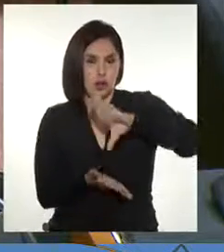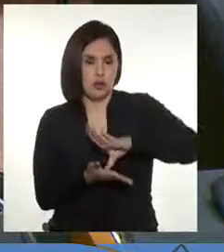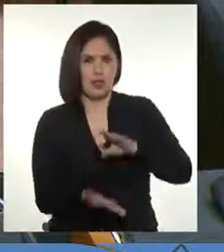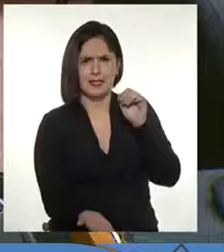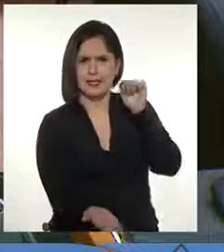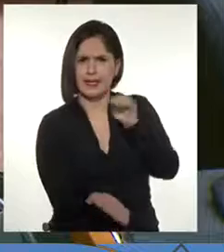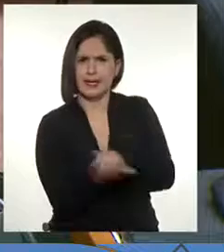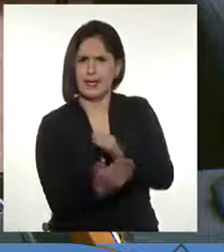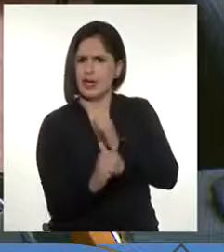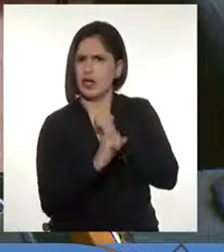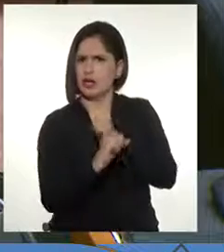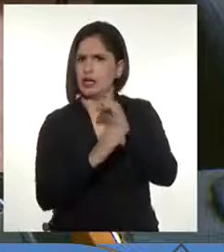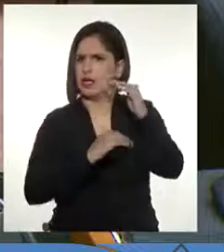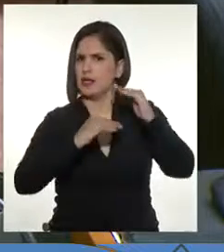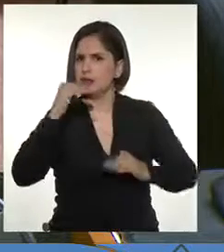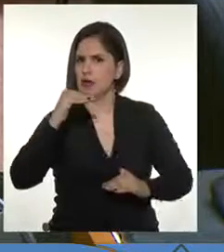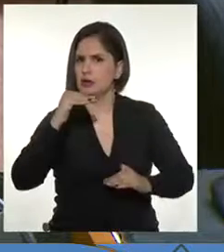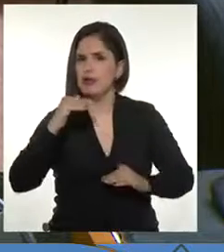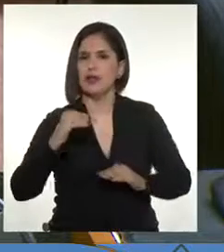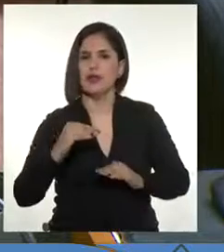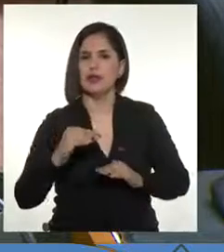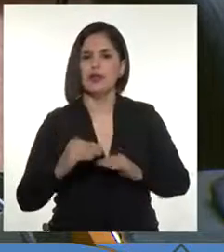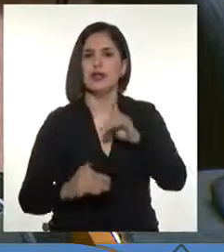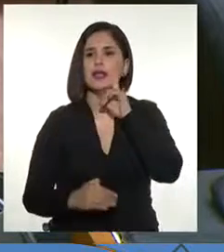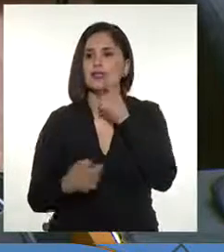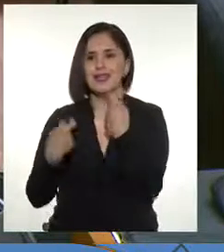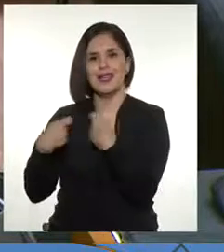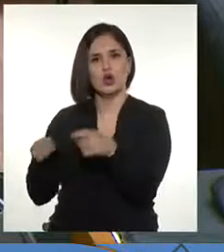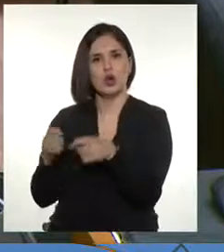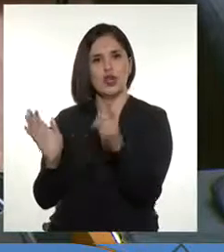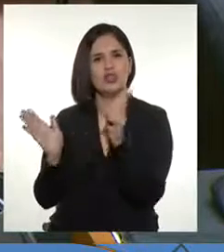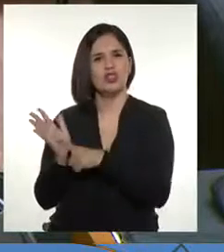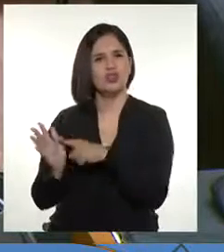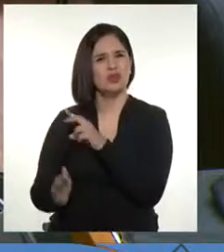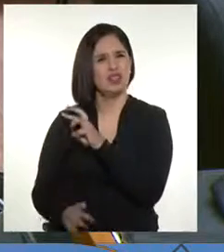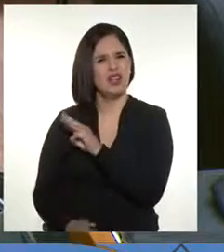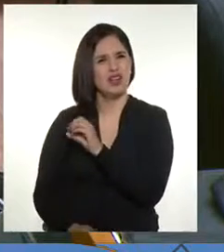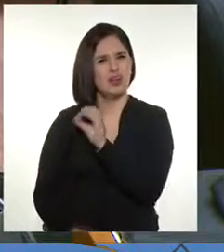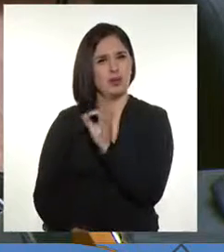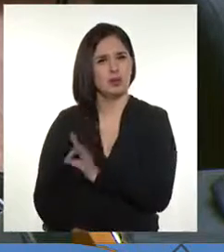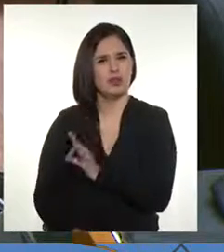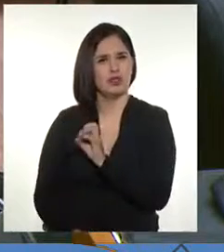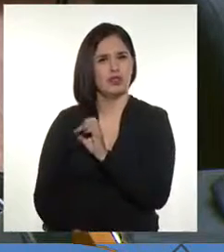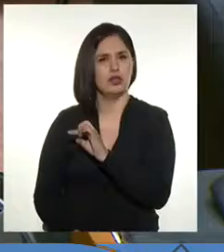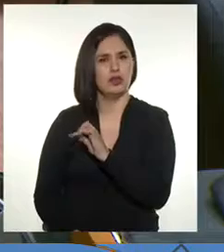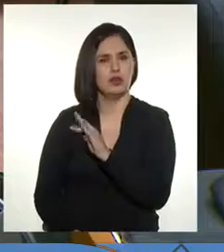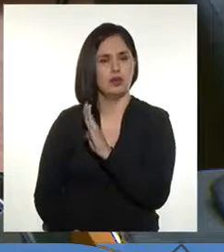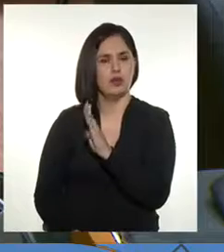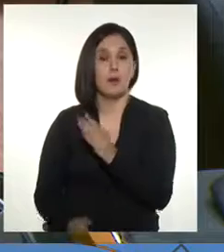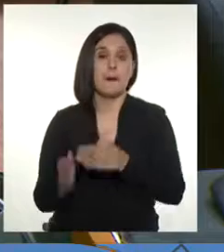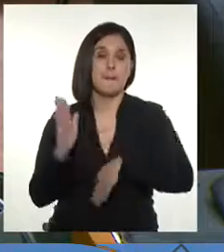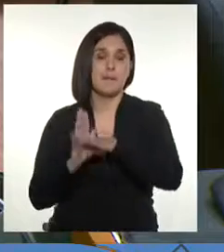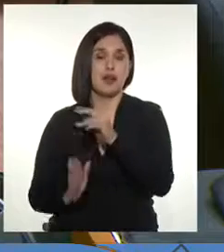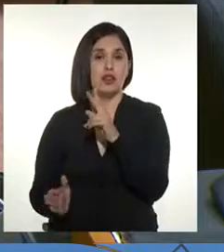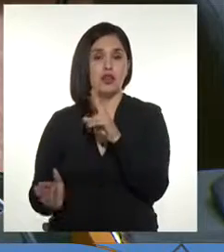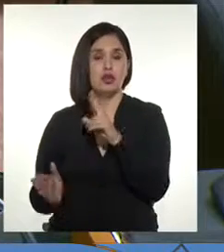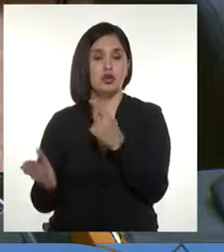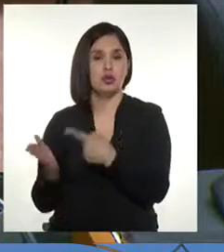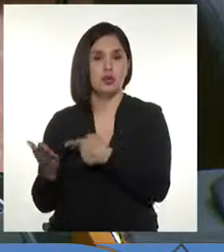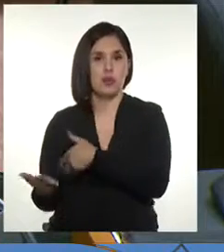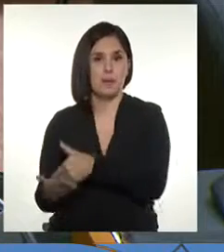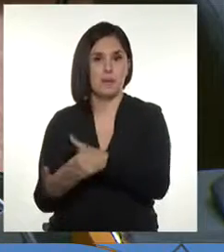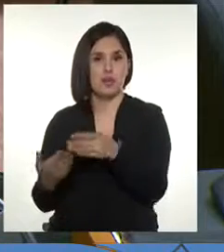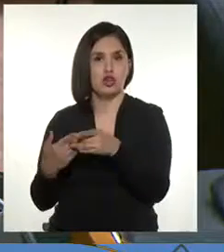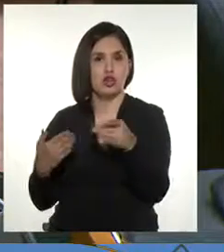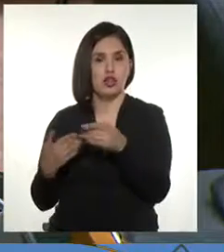contra las desigualdades, tener un gasto tributario del 3% del PIB, más de 8.000 millones de dólares